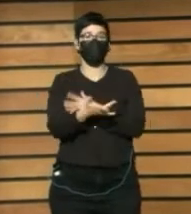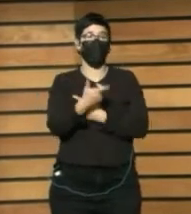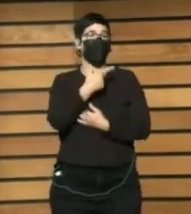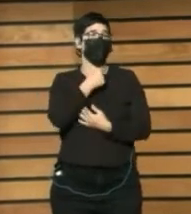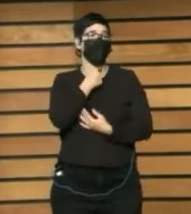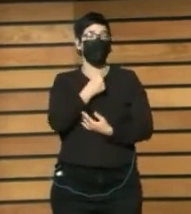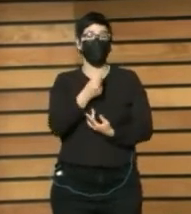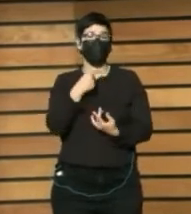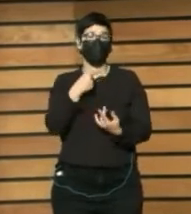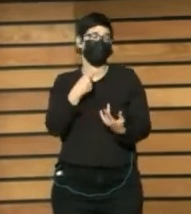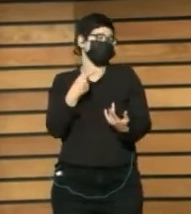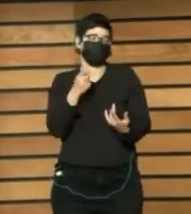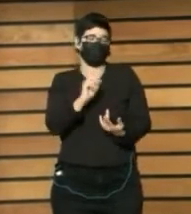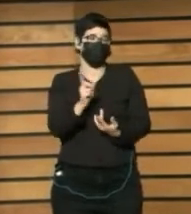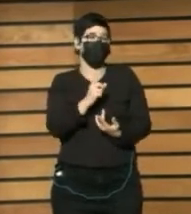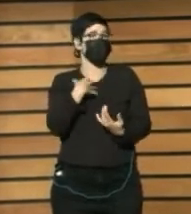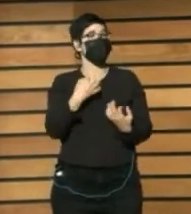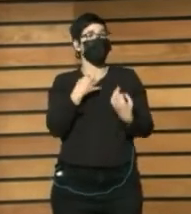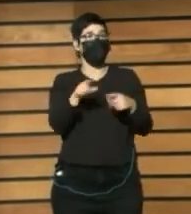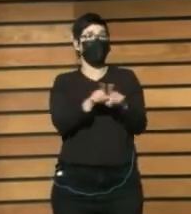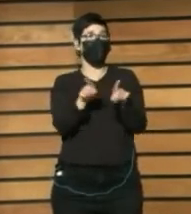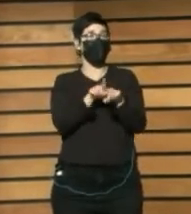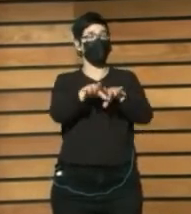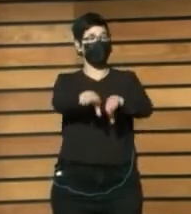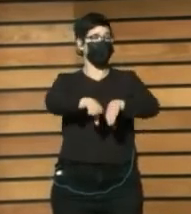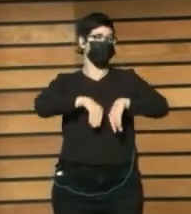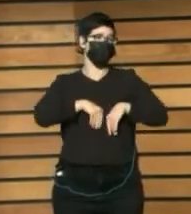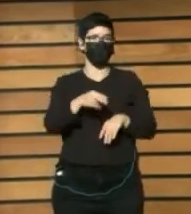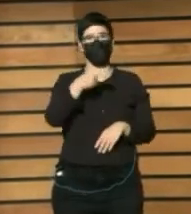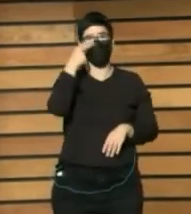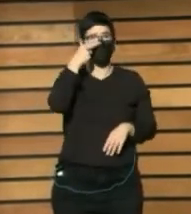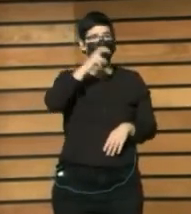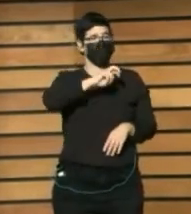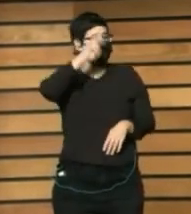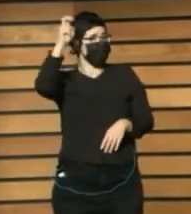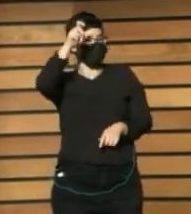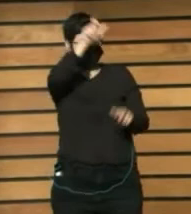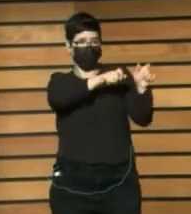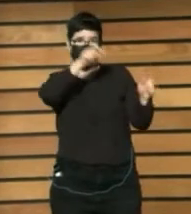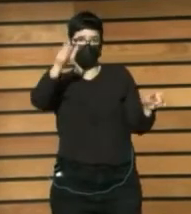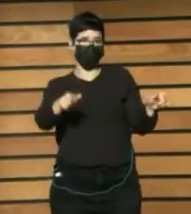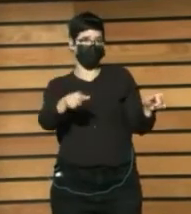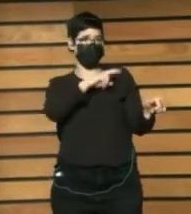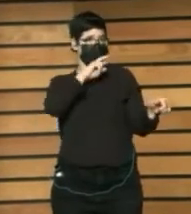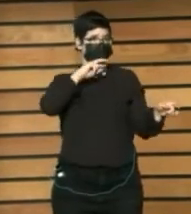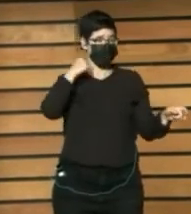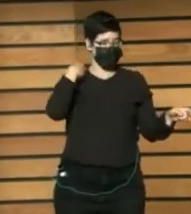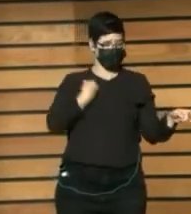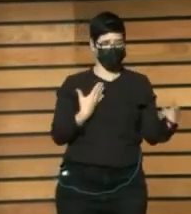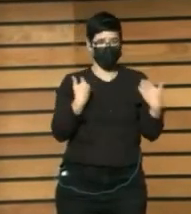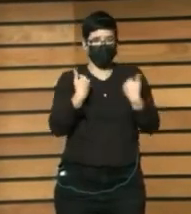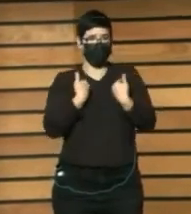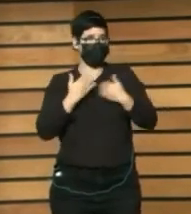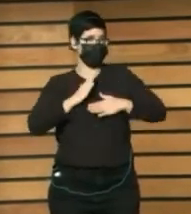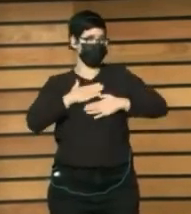aceptarlas Como Intereses musicales Legítimos Con tanto valor Como los suyos Propios